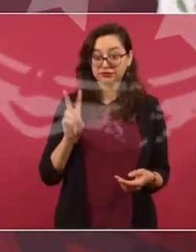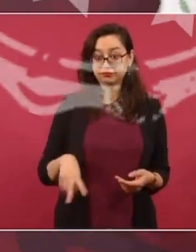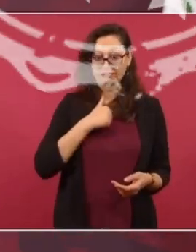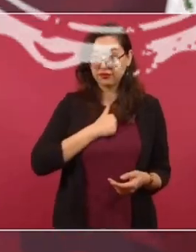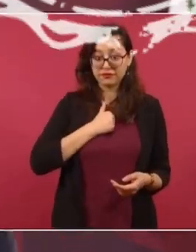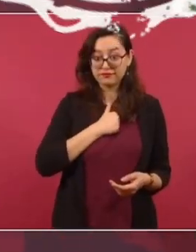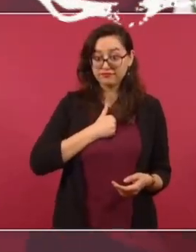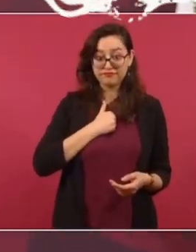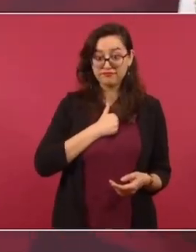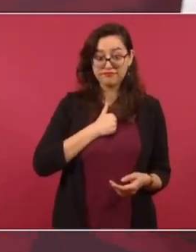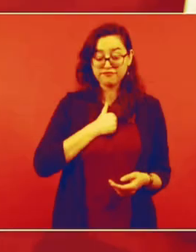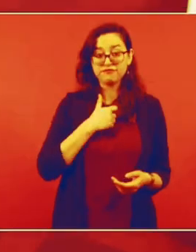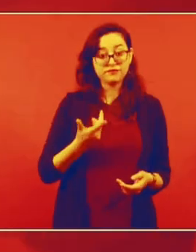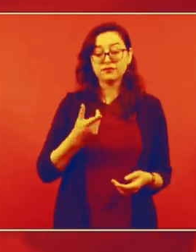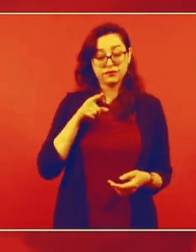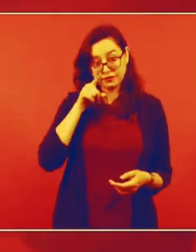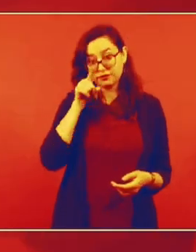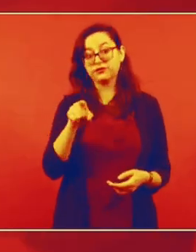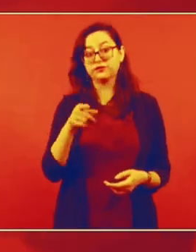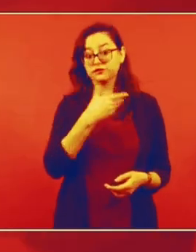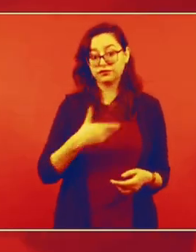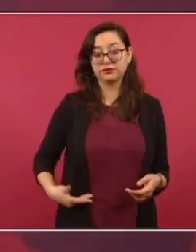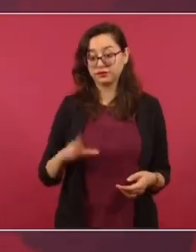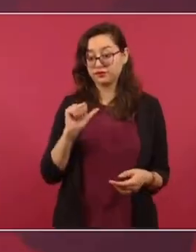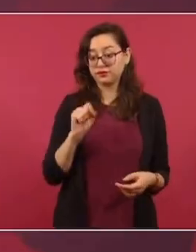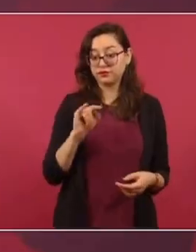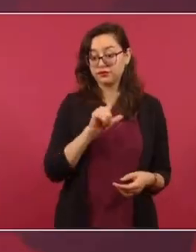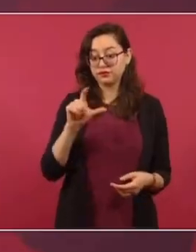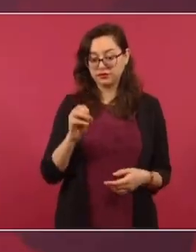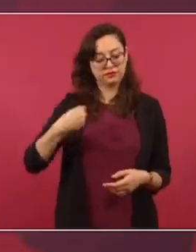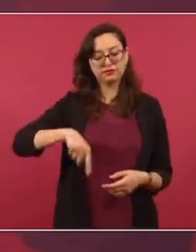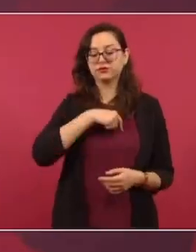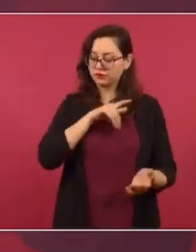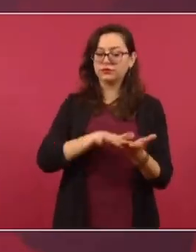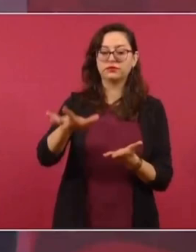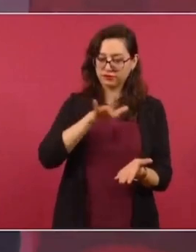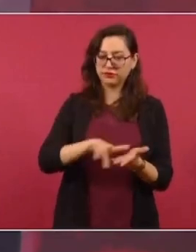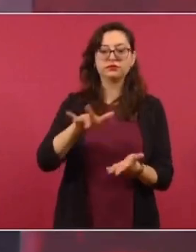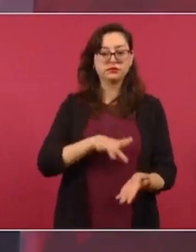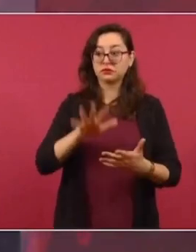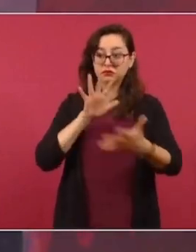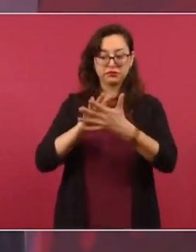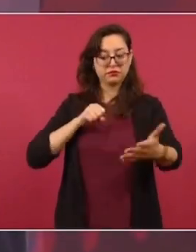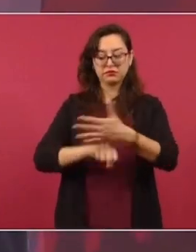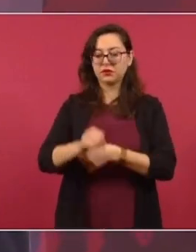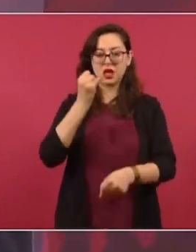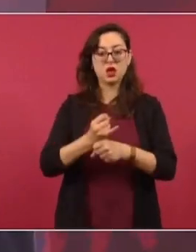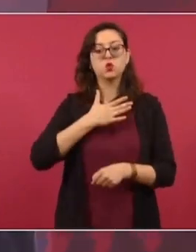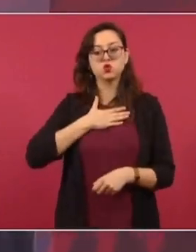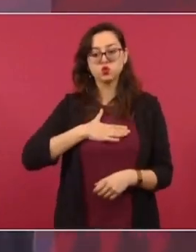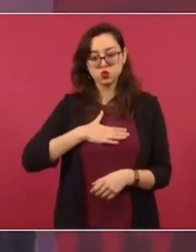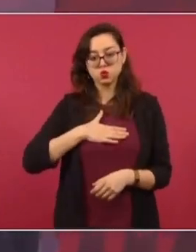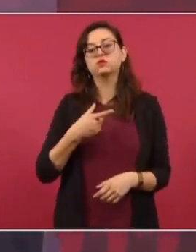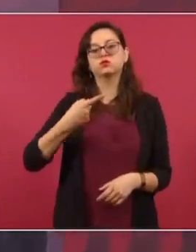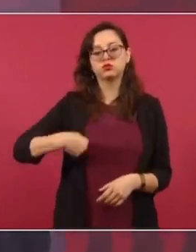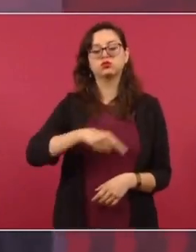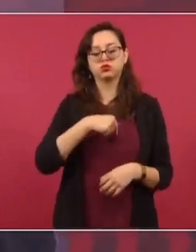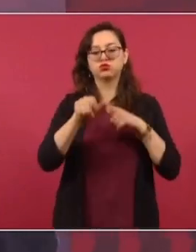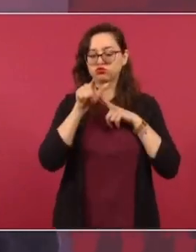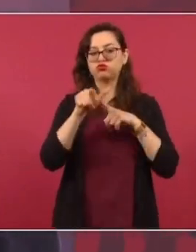México va a seguir apoyando al presidente injusta e ilegalmente destituido y vamos a seguir